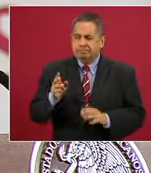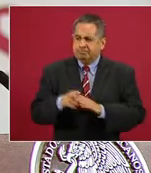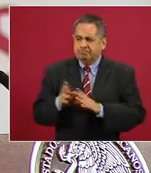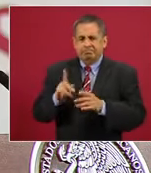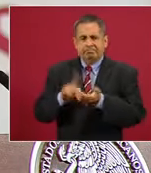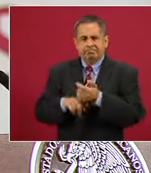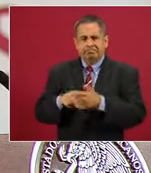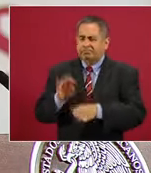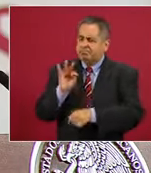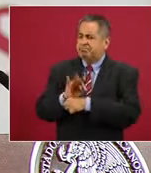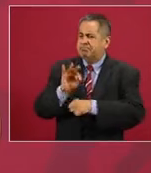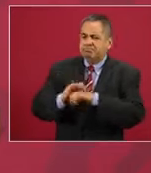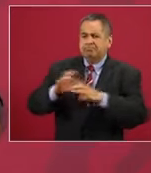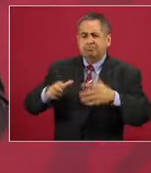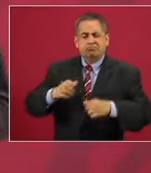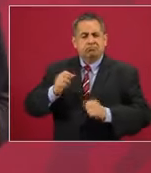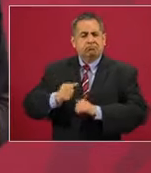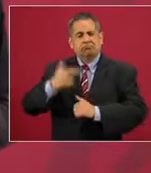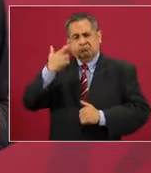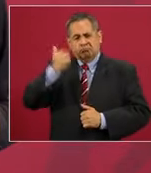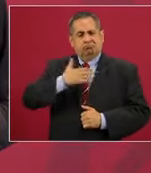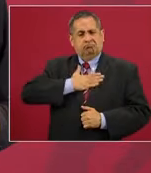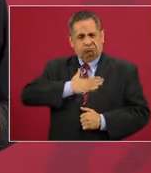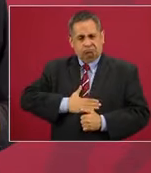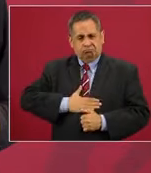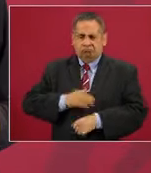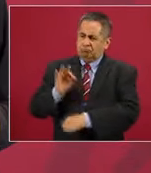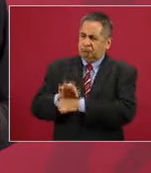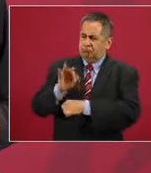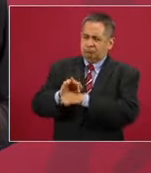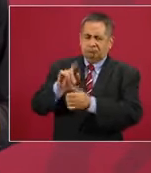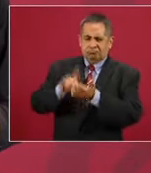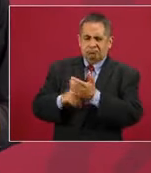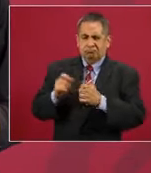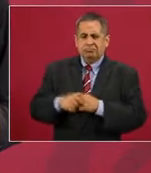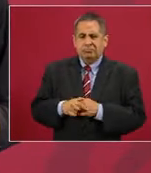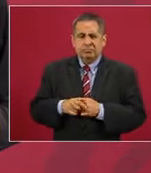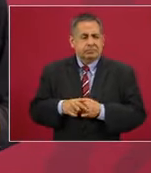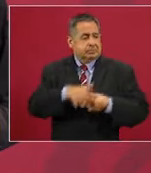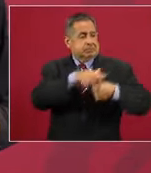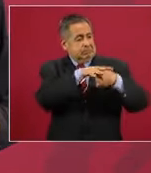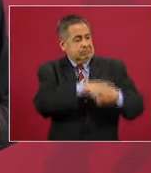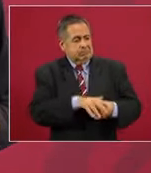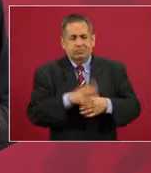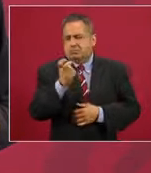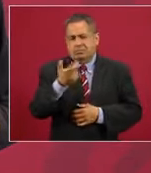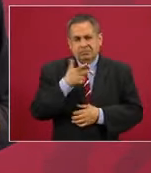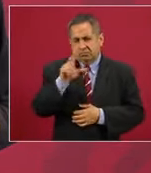siempre de la justicia y en contra de la represión.